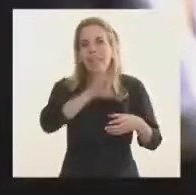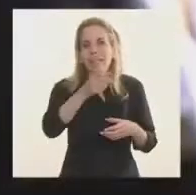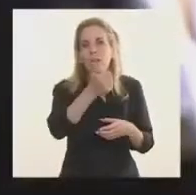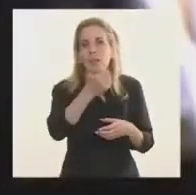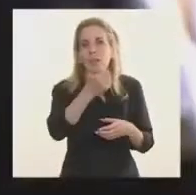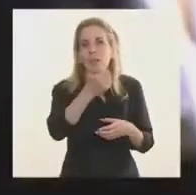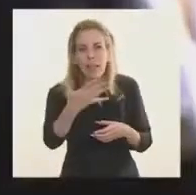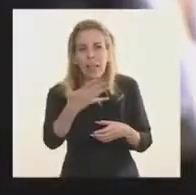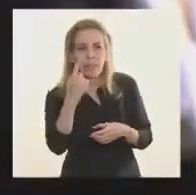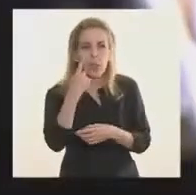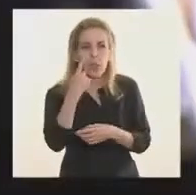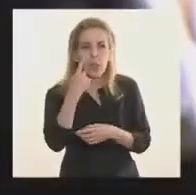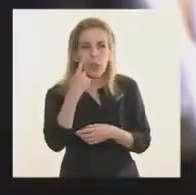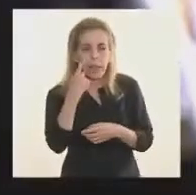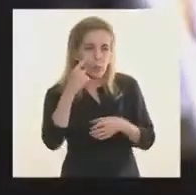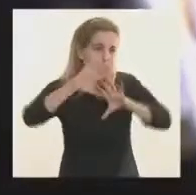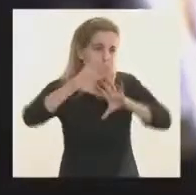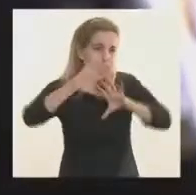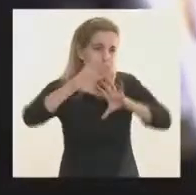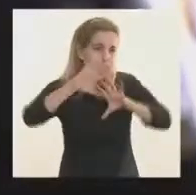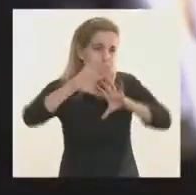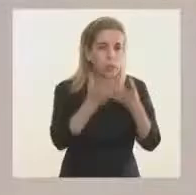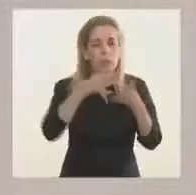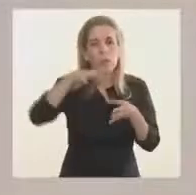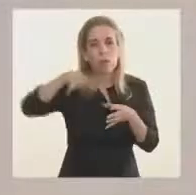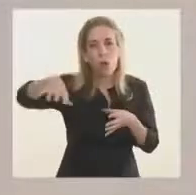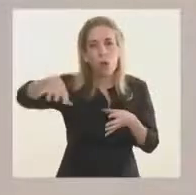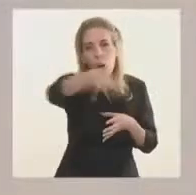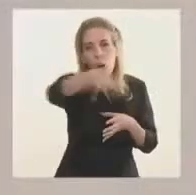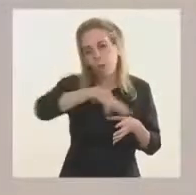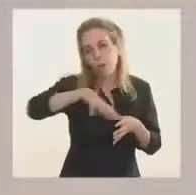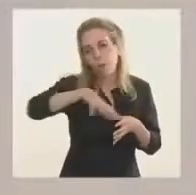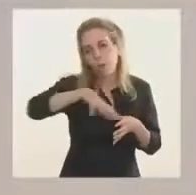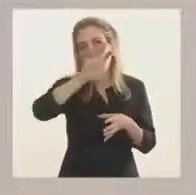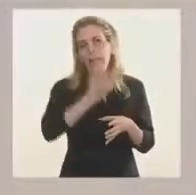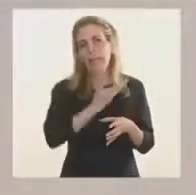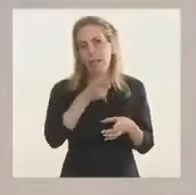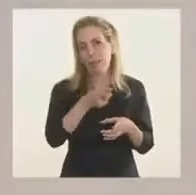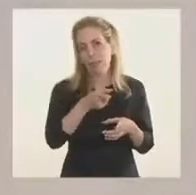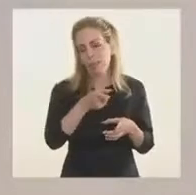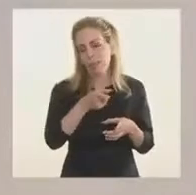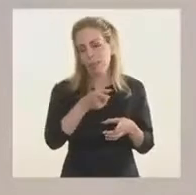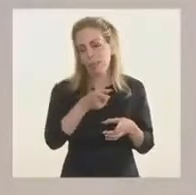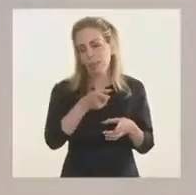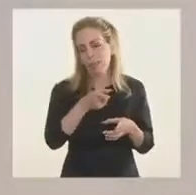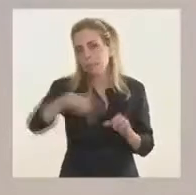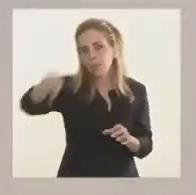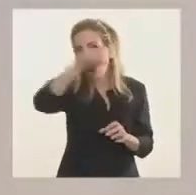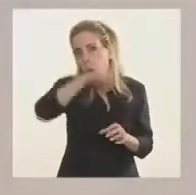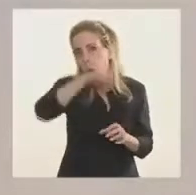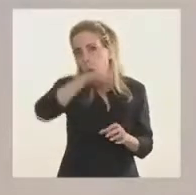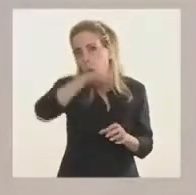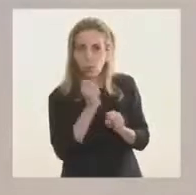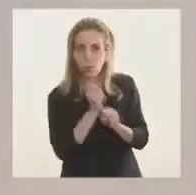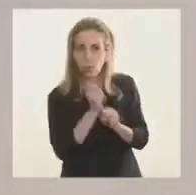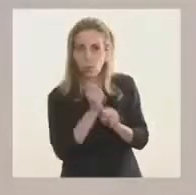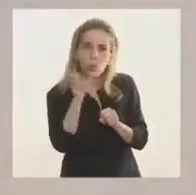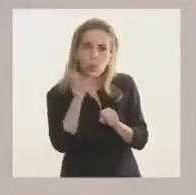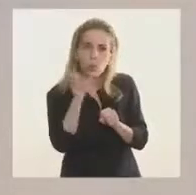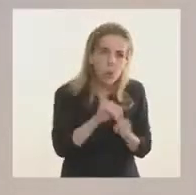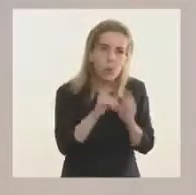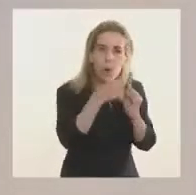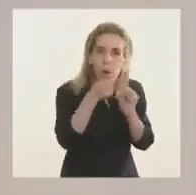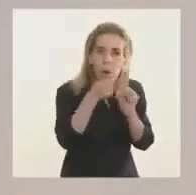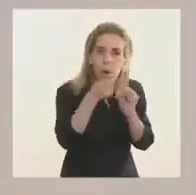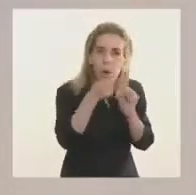intendentes y presidentes comunales de toda la provincia. Con ellos se trabaja día a día, se